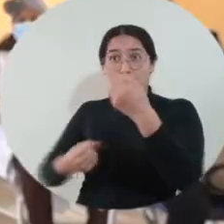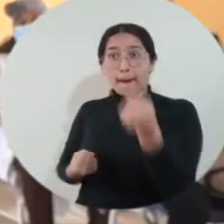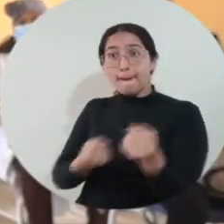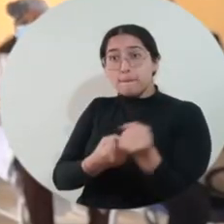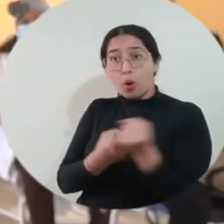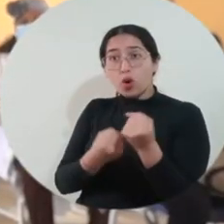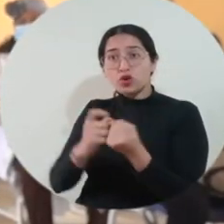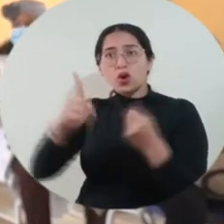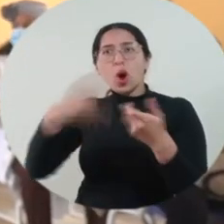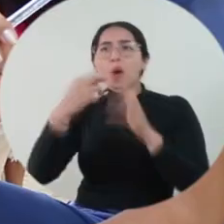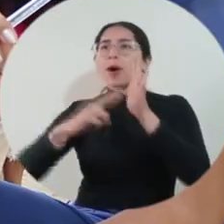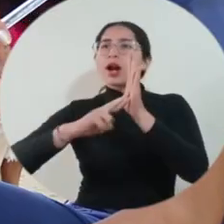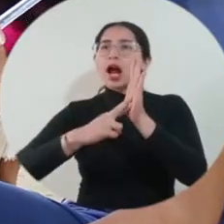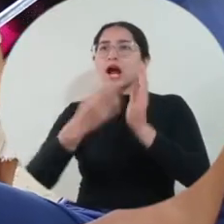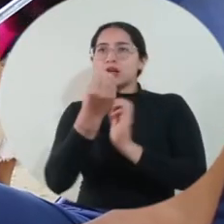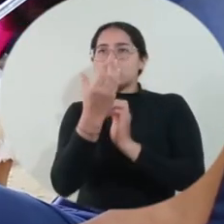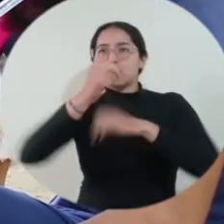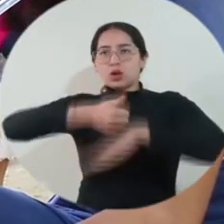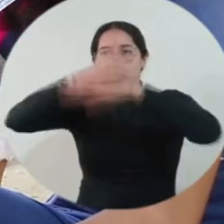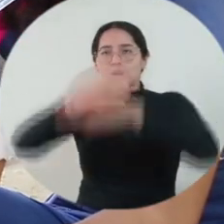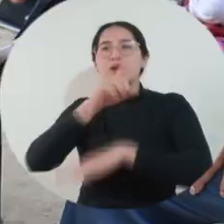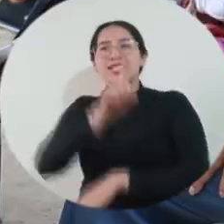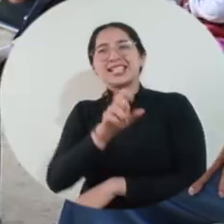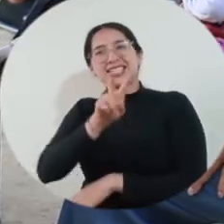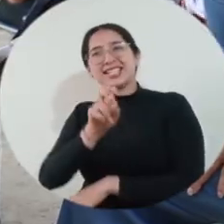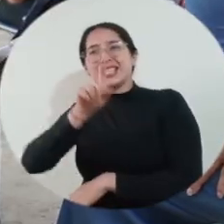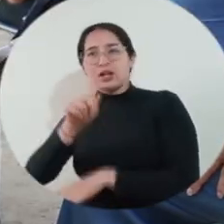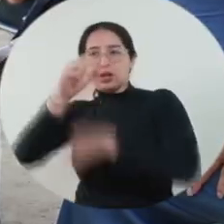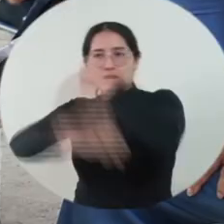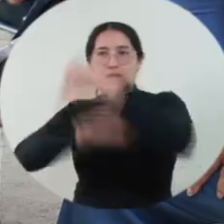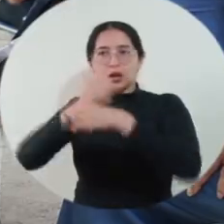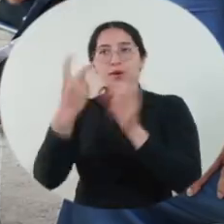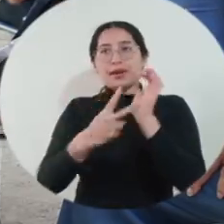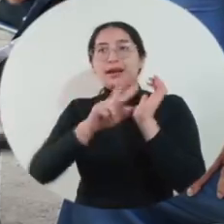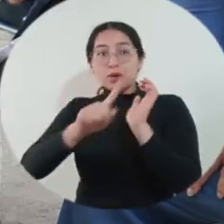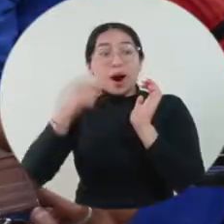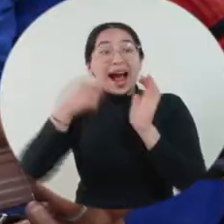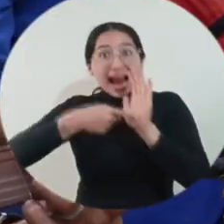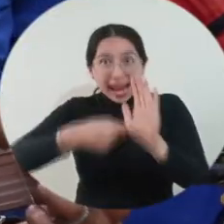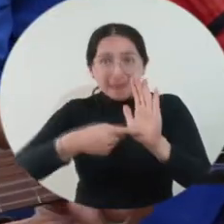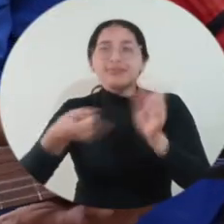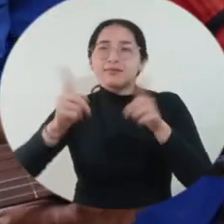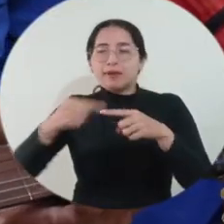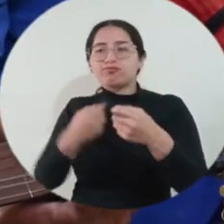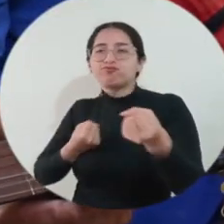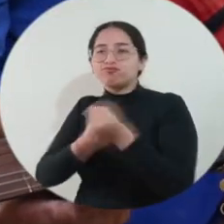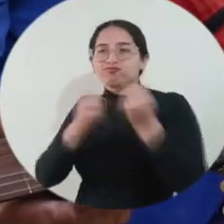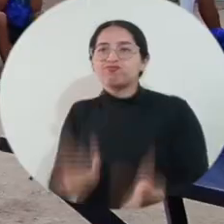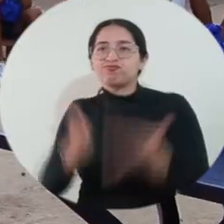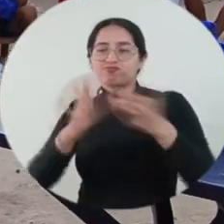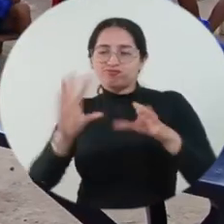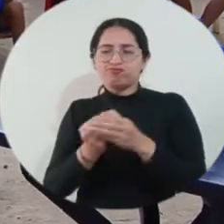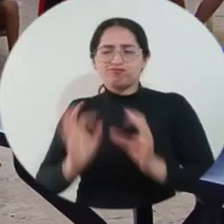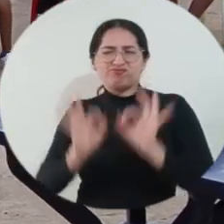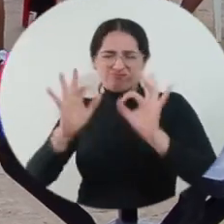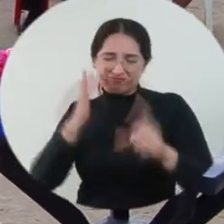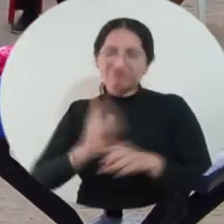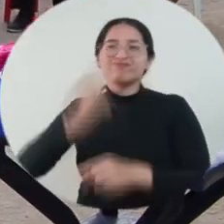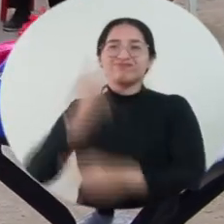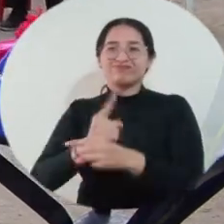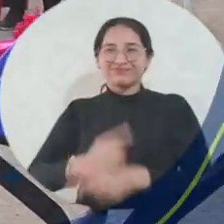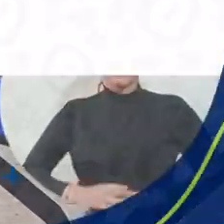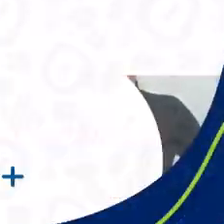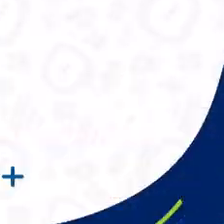diversos tienen representatividad, gracias al respaldo institucional dado a través de la Resolución Rectoral Nº 671 de